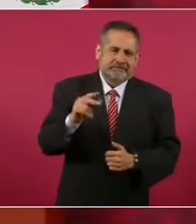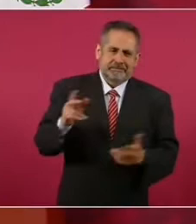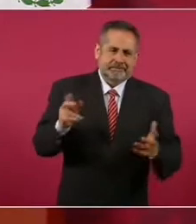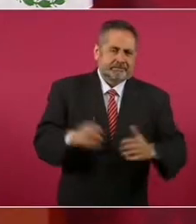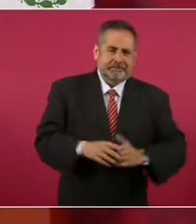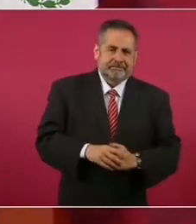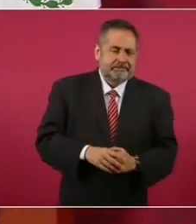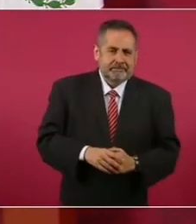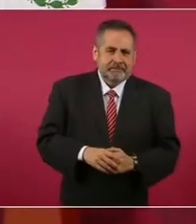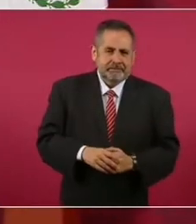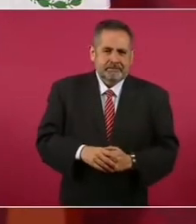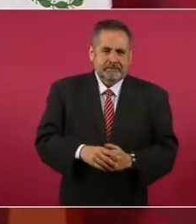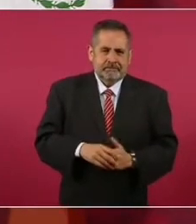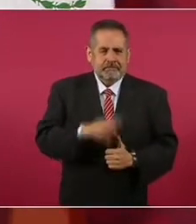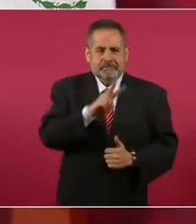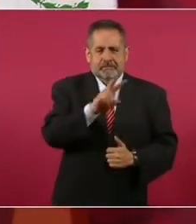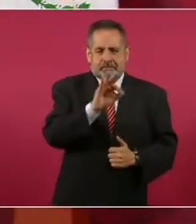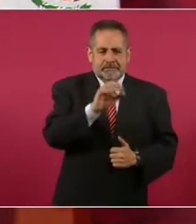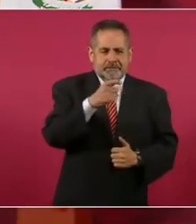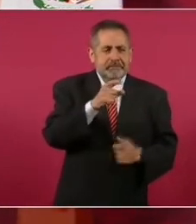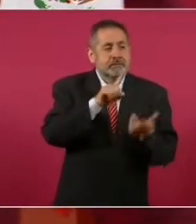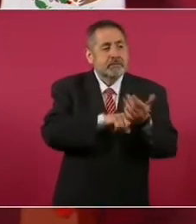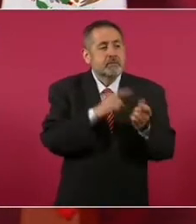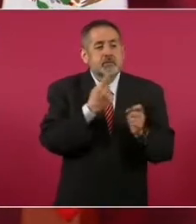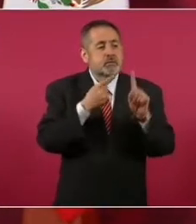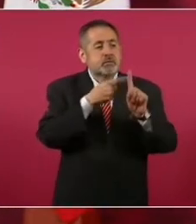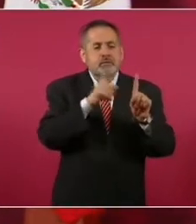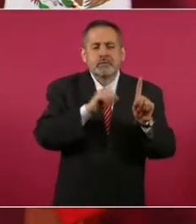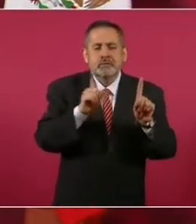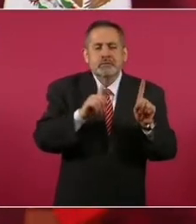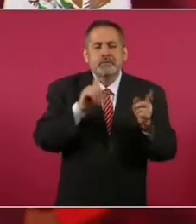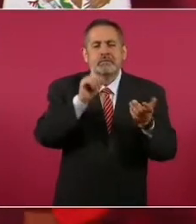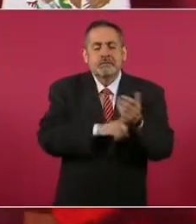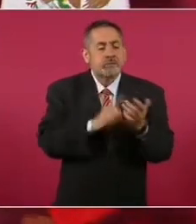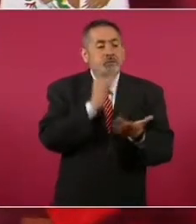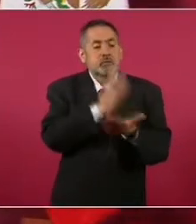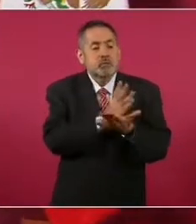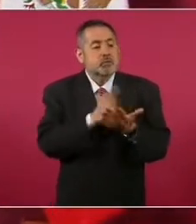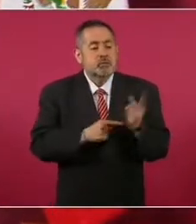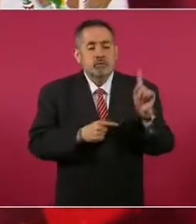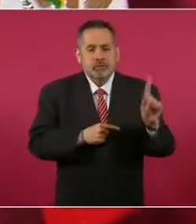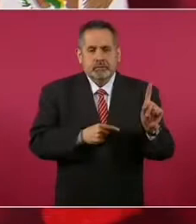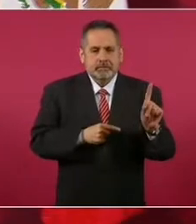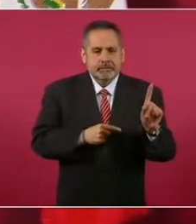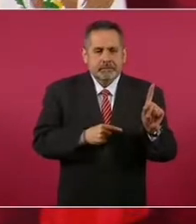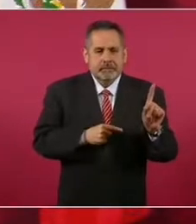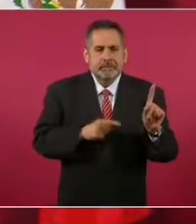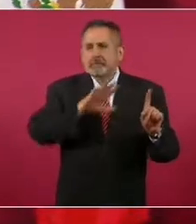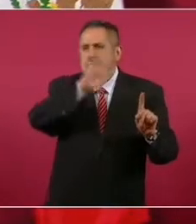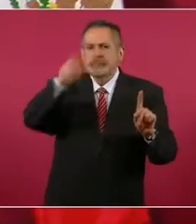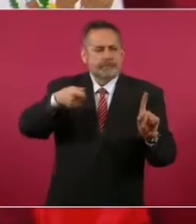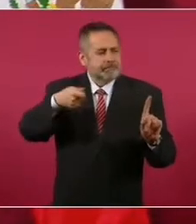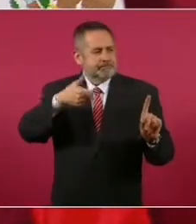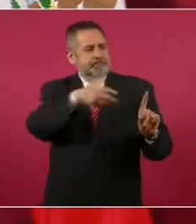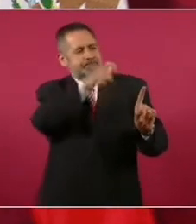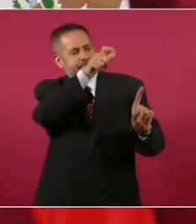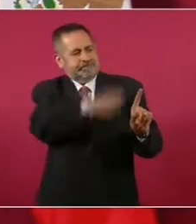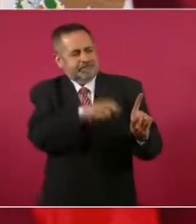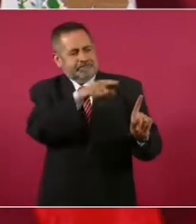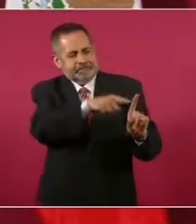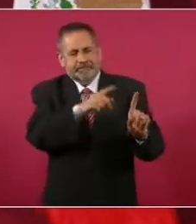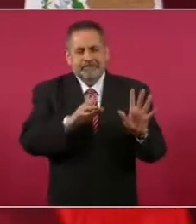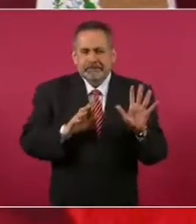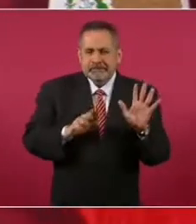Fox, no sólo es Fox, porque también suele